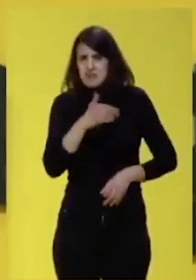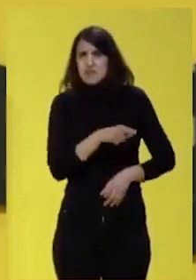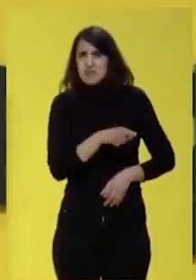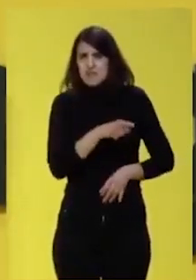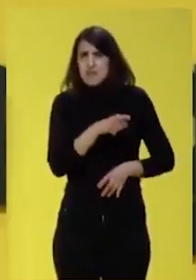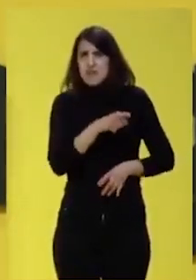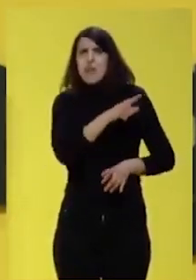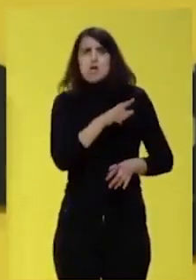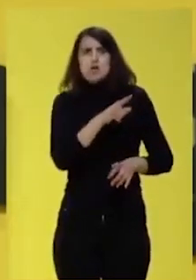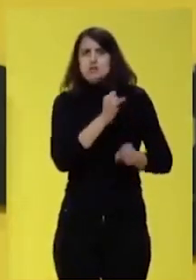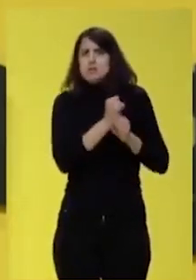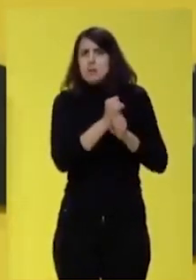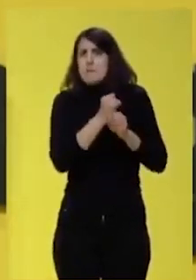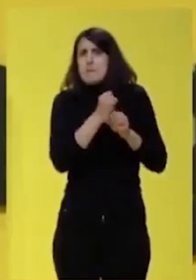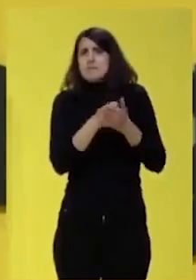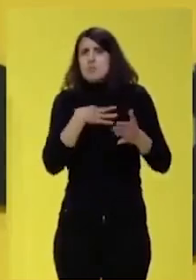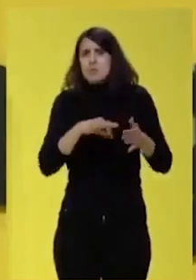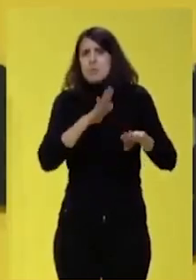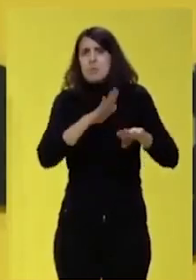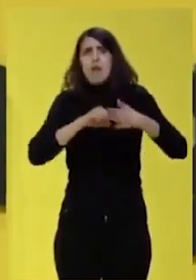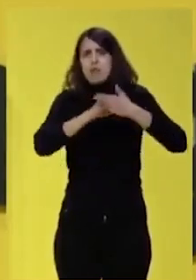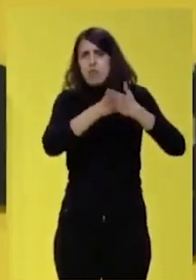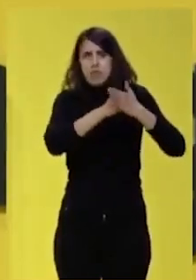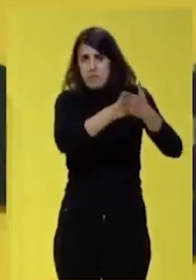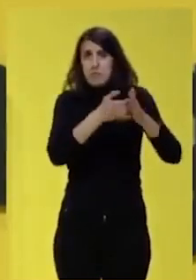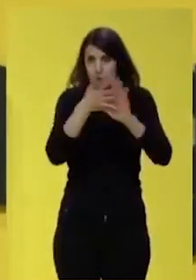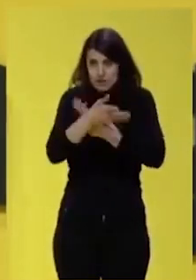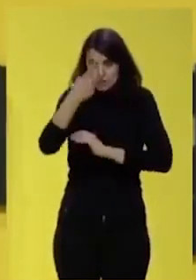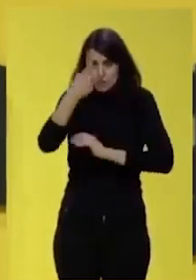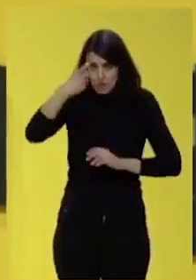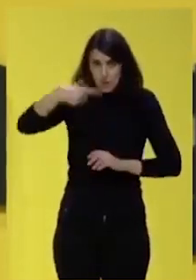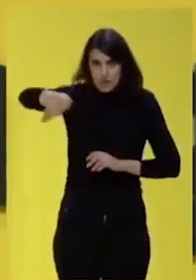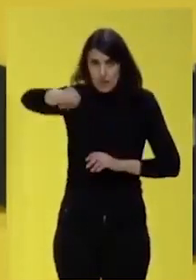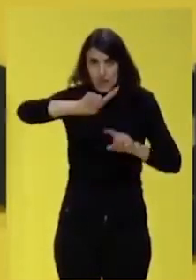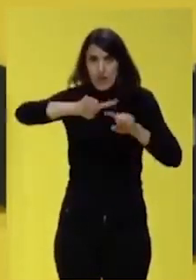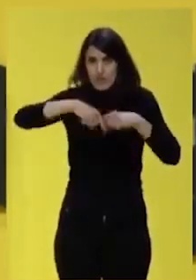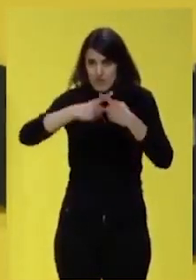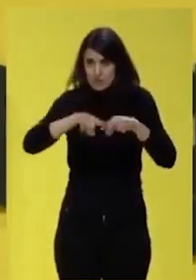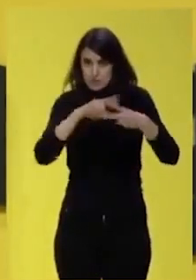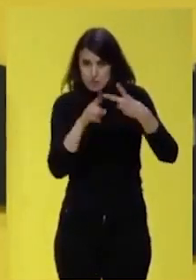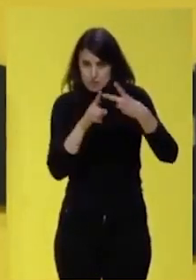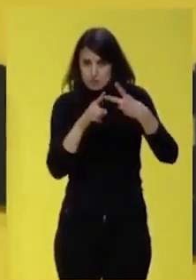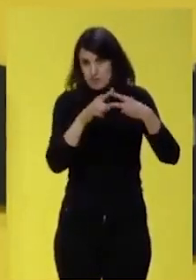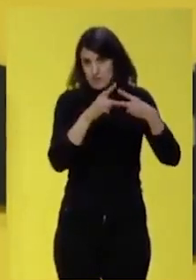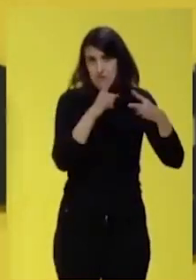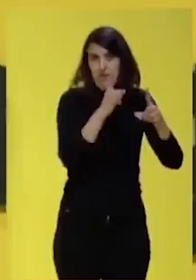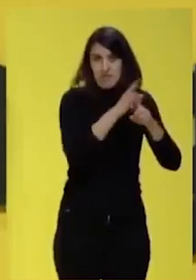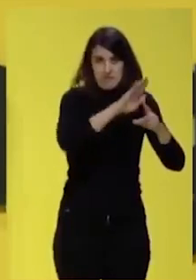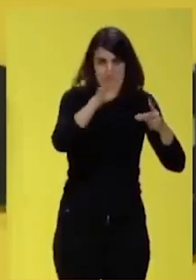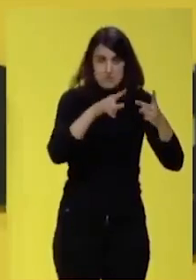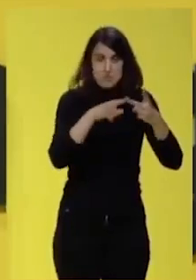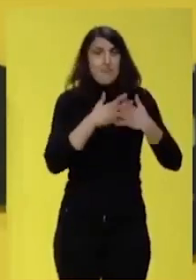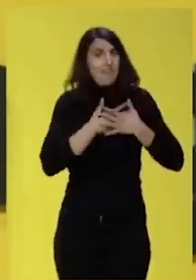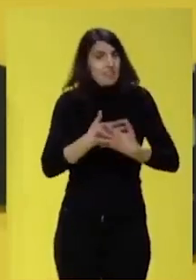dispuestos a todo. Por eso quiero recordaros como segunda reflexión, además del antifascismo, una cosa. Si el candidato del Partido